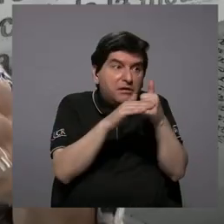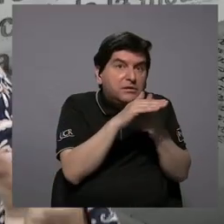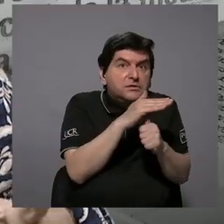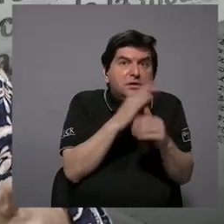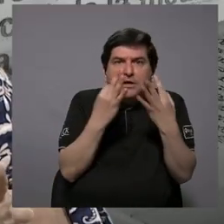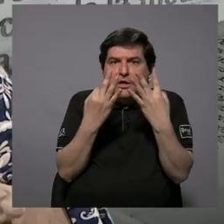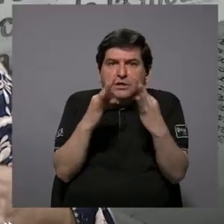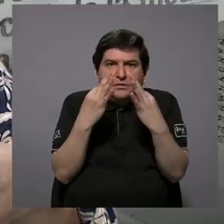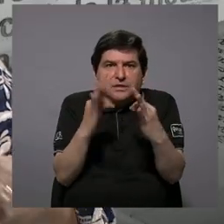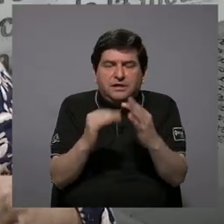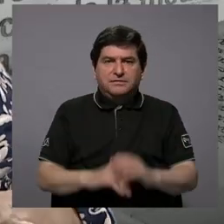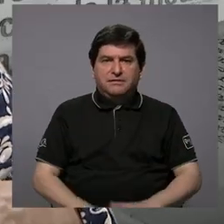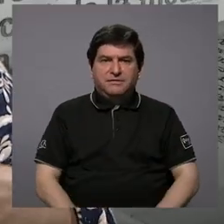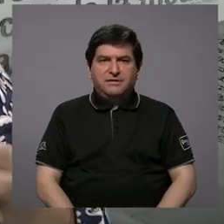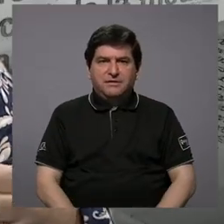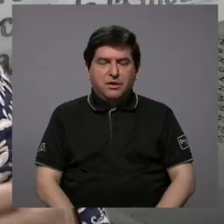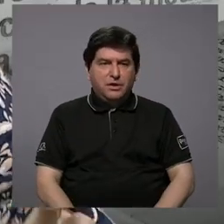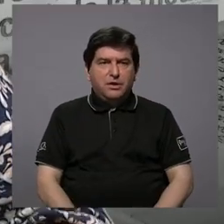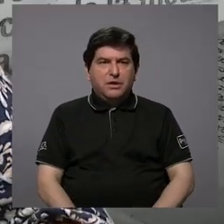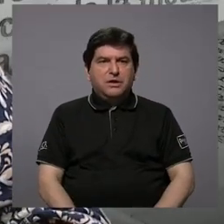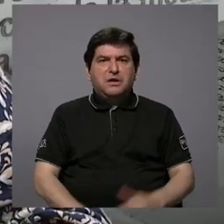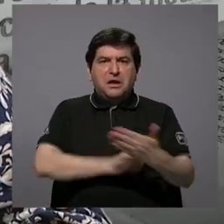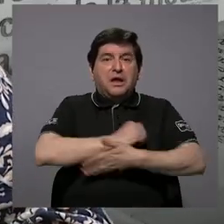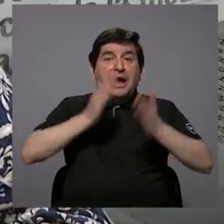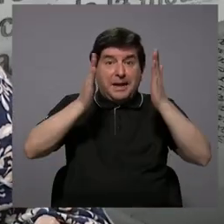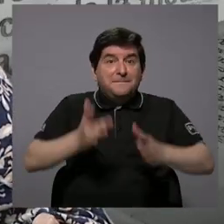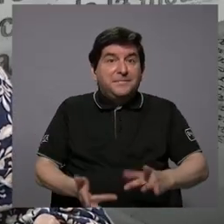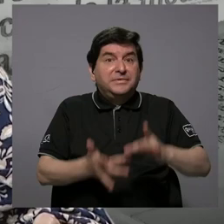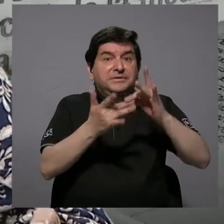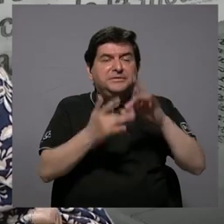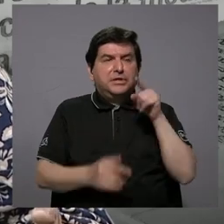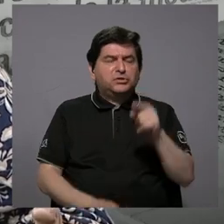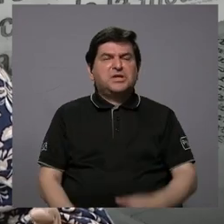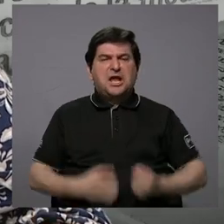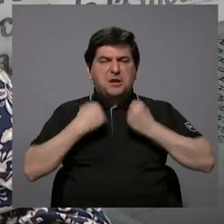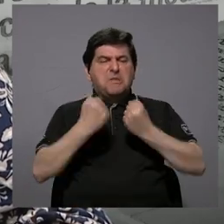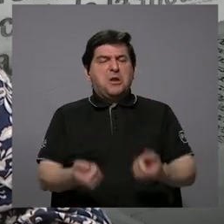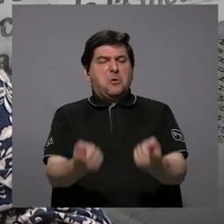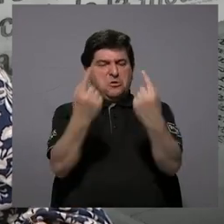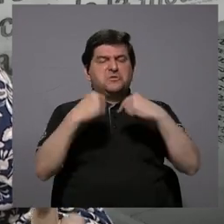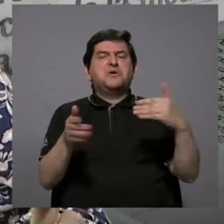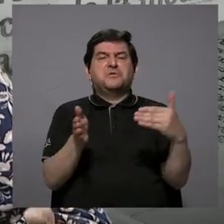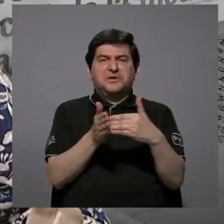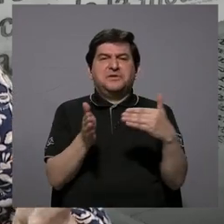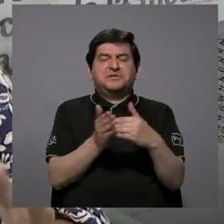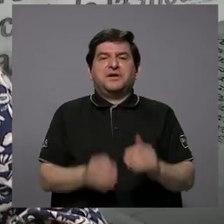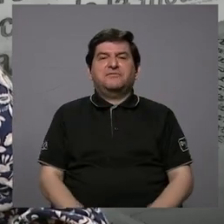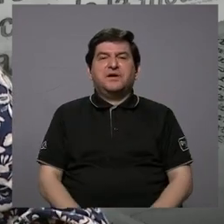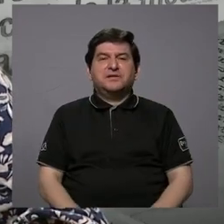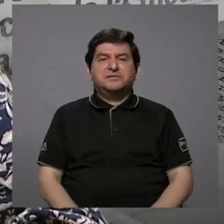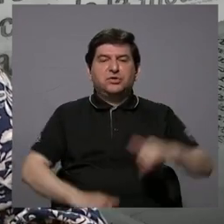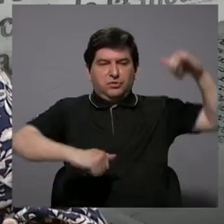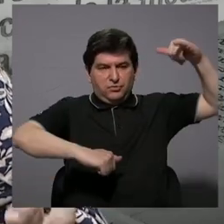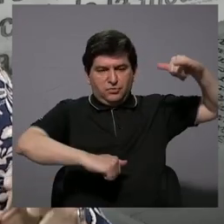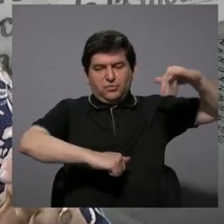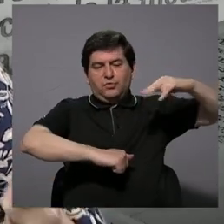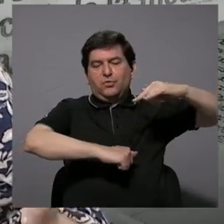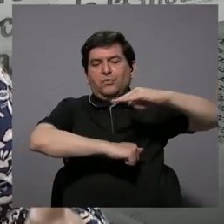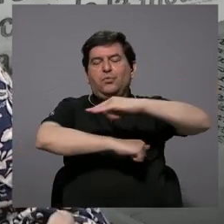tratando de que no los vieran muchos campesinos, y él tuvo el valor de venir, se vino en avión,